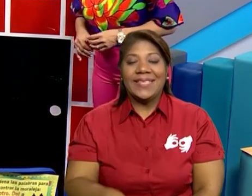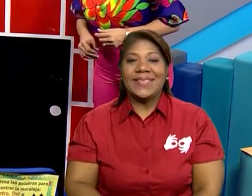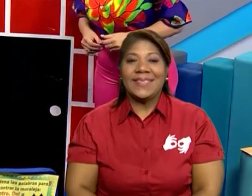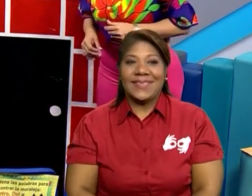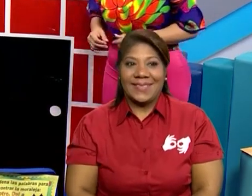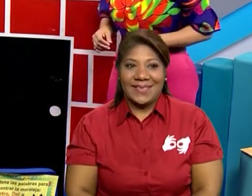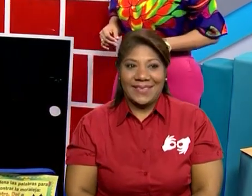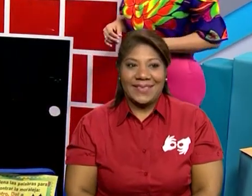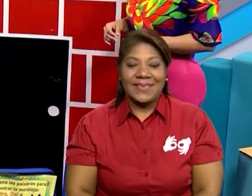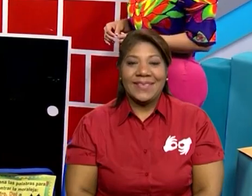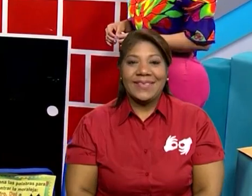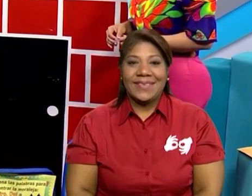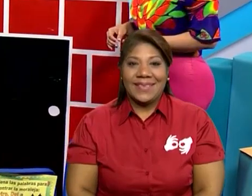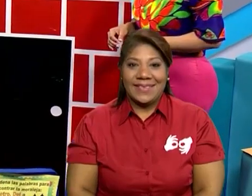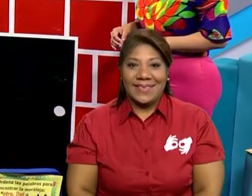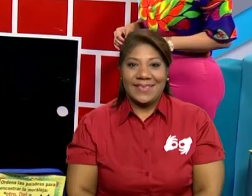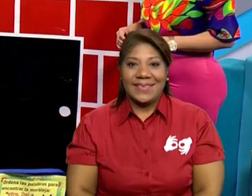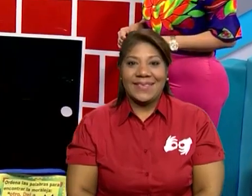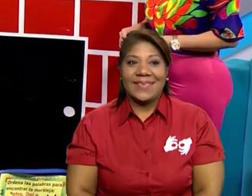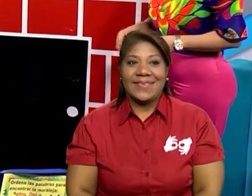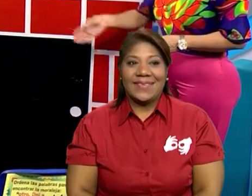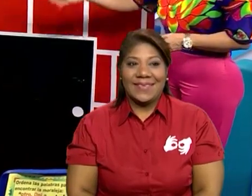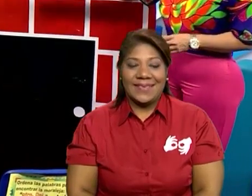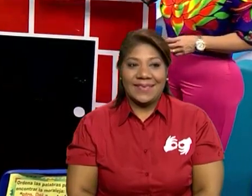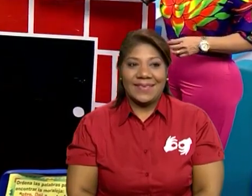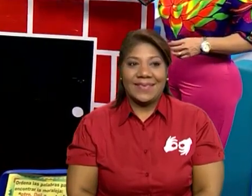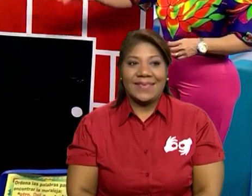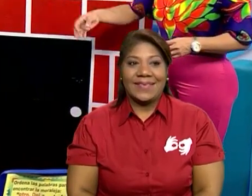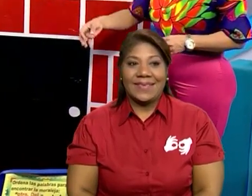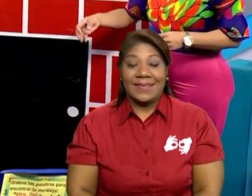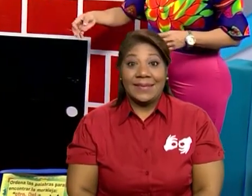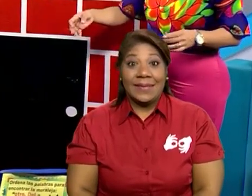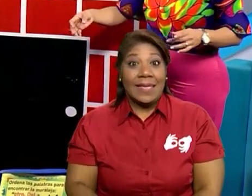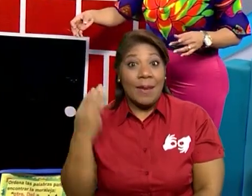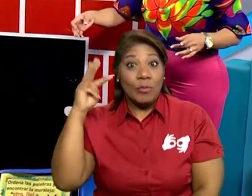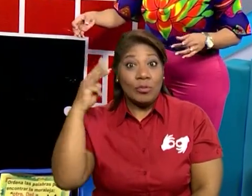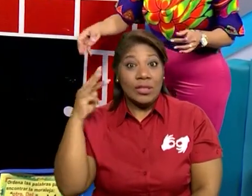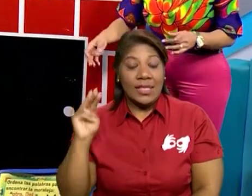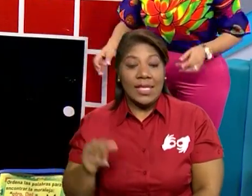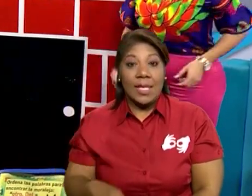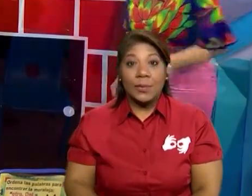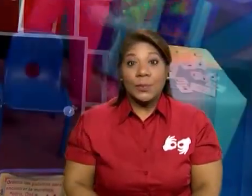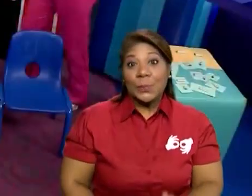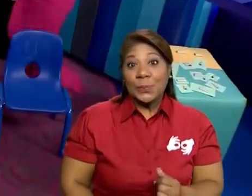seguimos, Bueno, seguimos, maestra Nini. Seguimos. Muy bien. Vamos. Música.